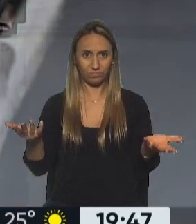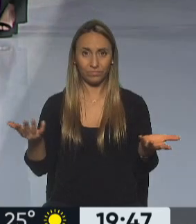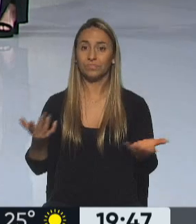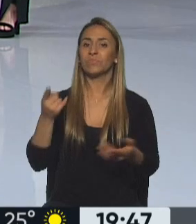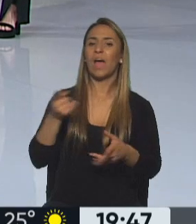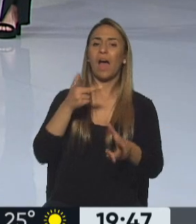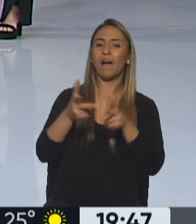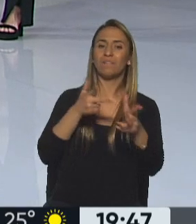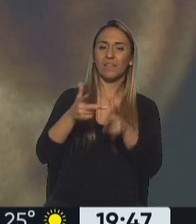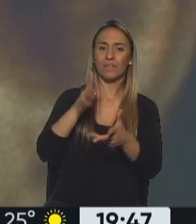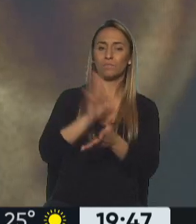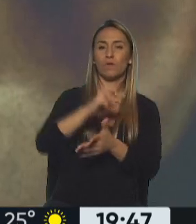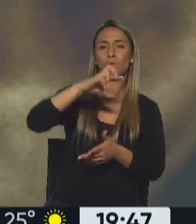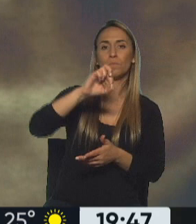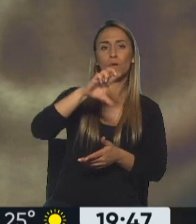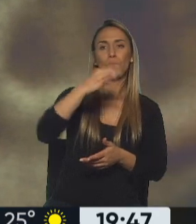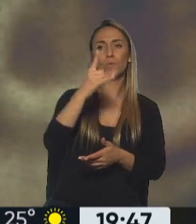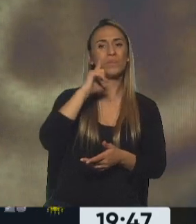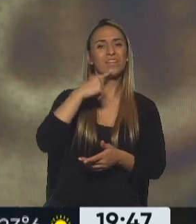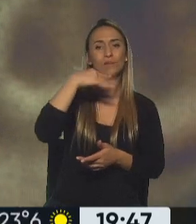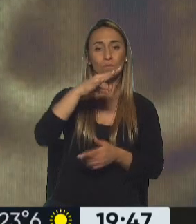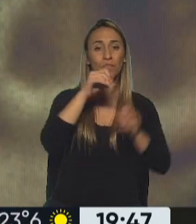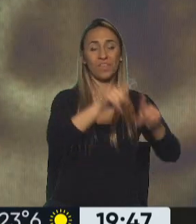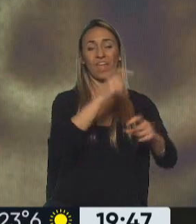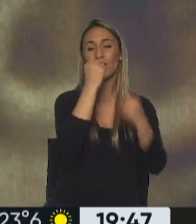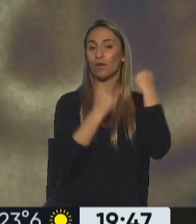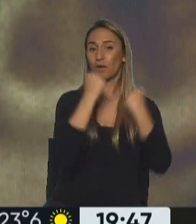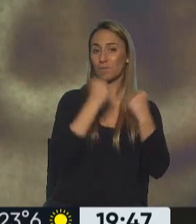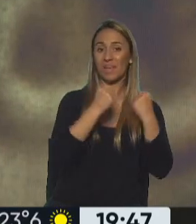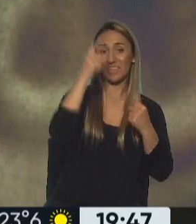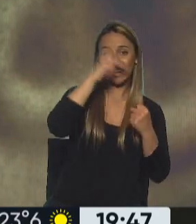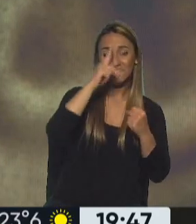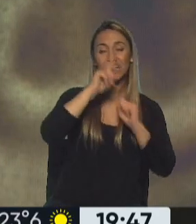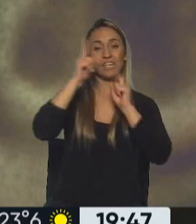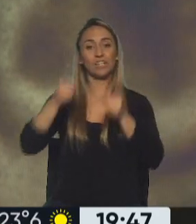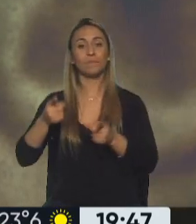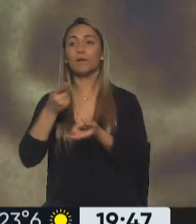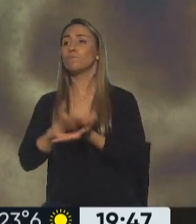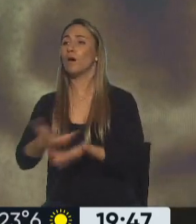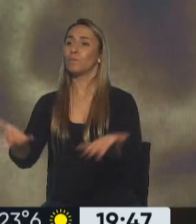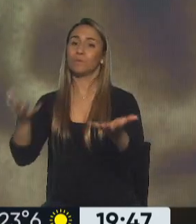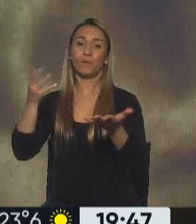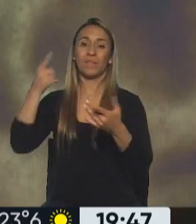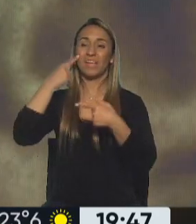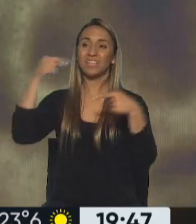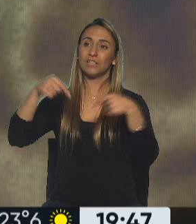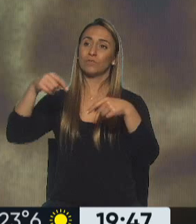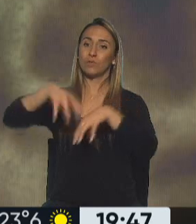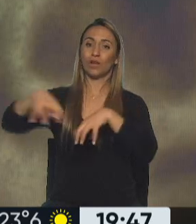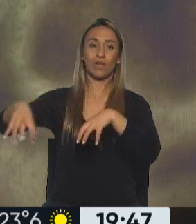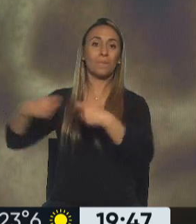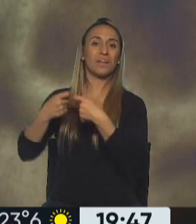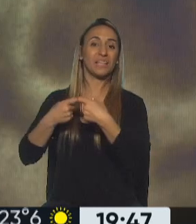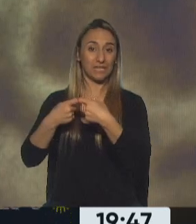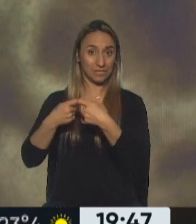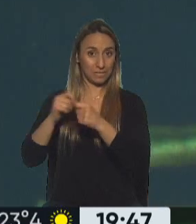populismo económico, del kirchnerismo y del populismo institucional, del macrismo. Solo que hay una salvedad acá,